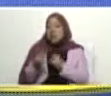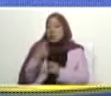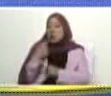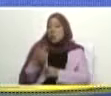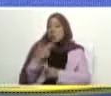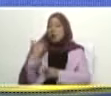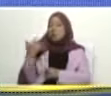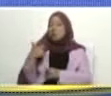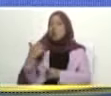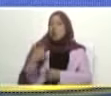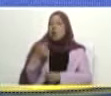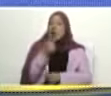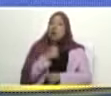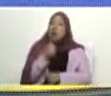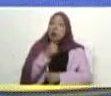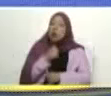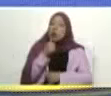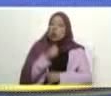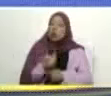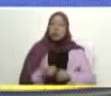aquí estamos resistiendo presidente